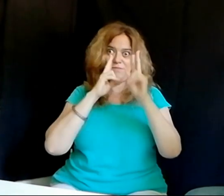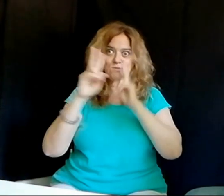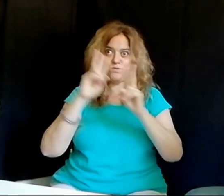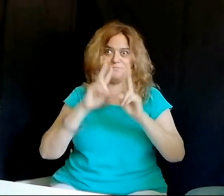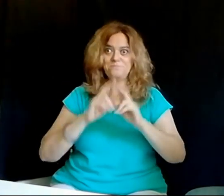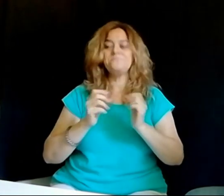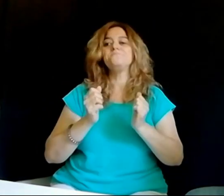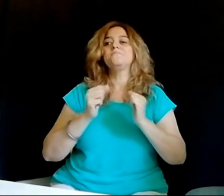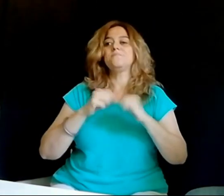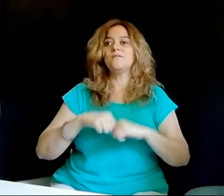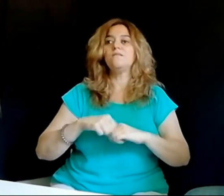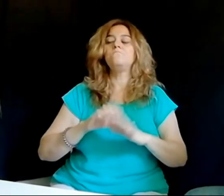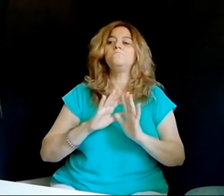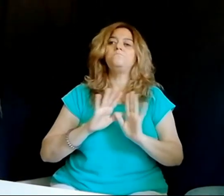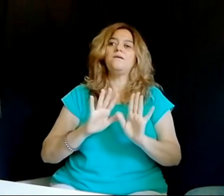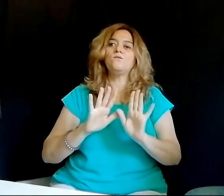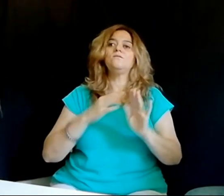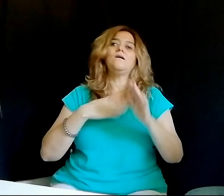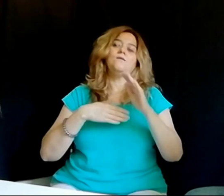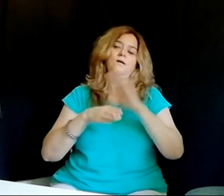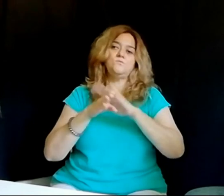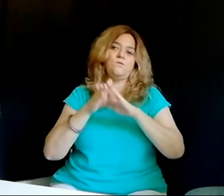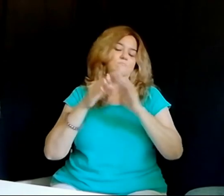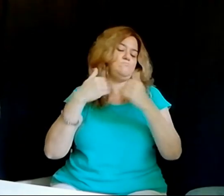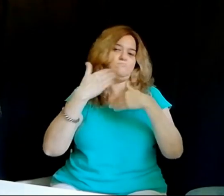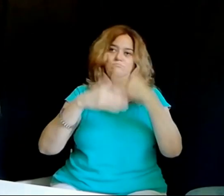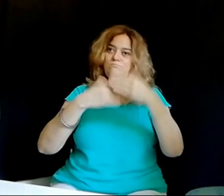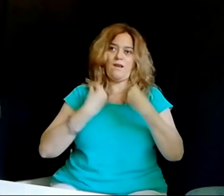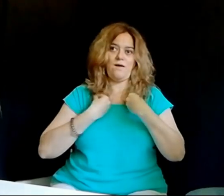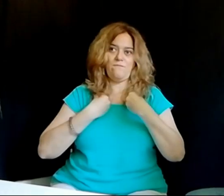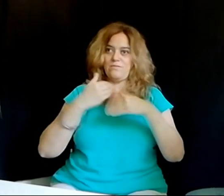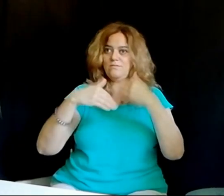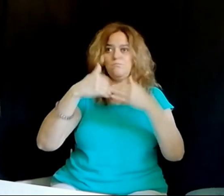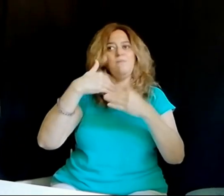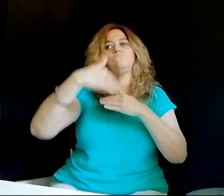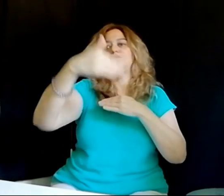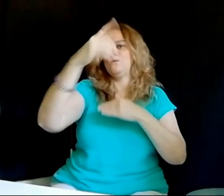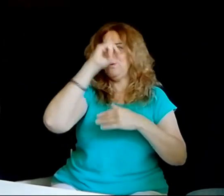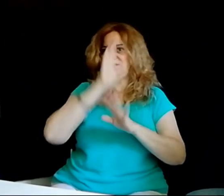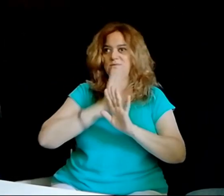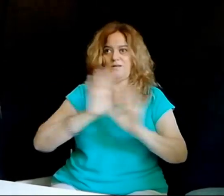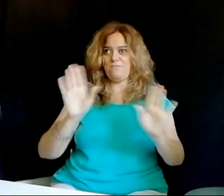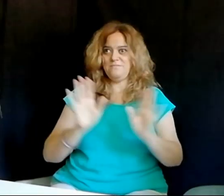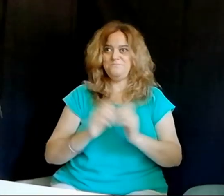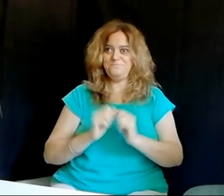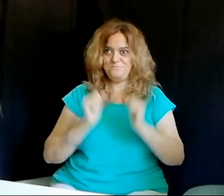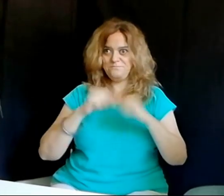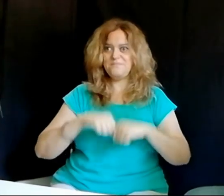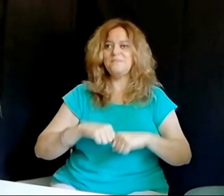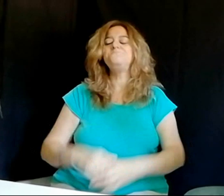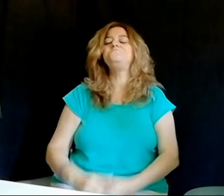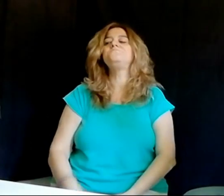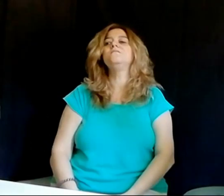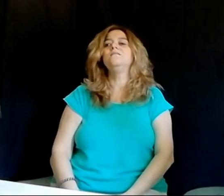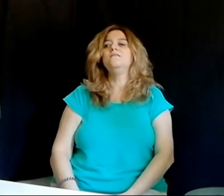visuales, o no soy una persona sordociega total, y entonces pues esos restos me posibilitan el poder